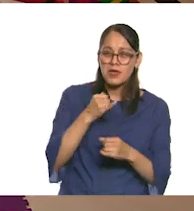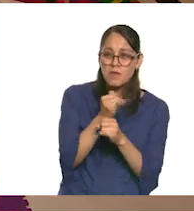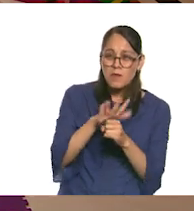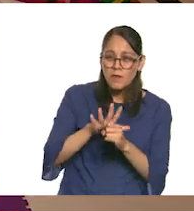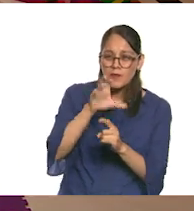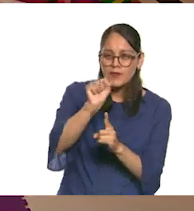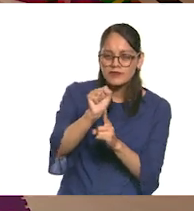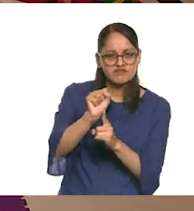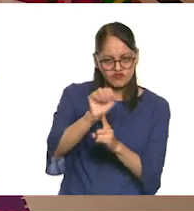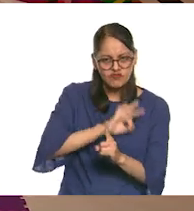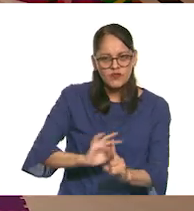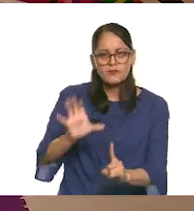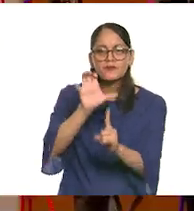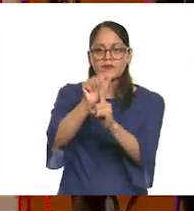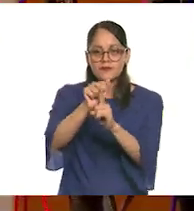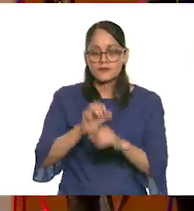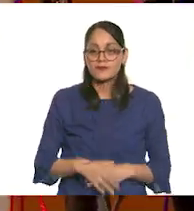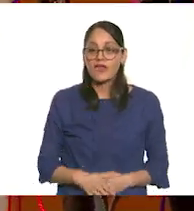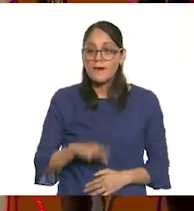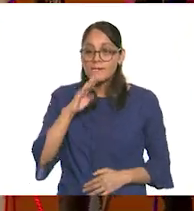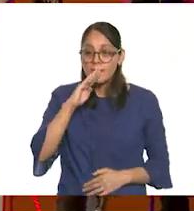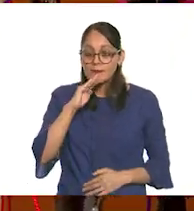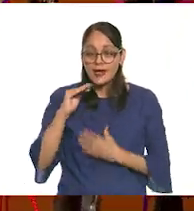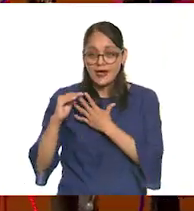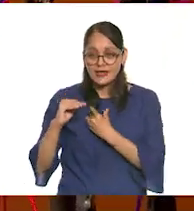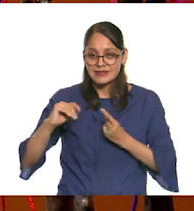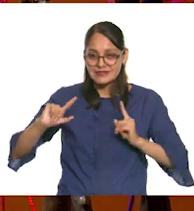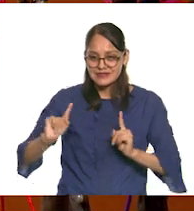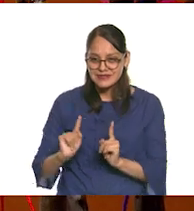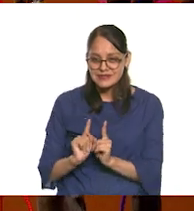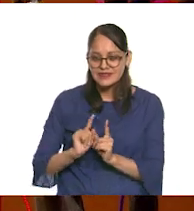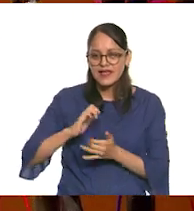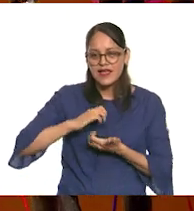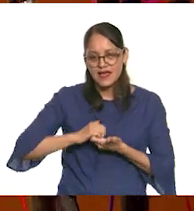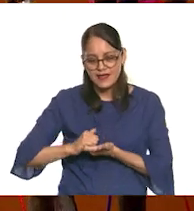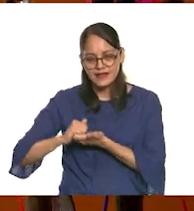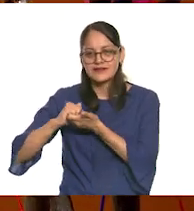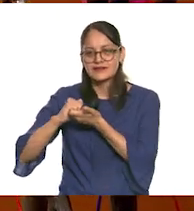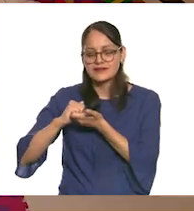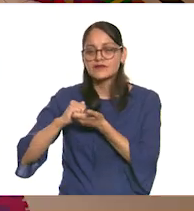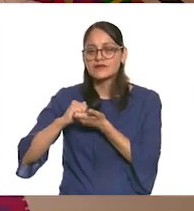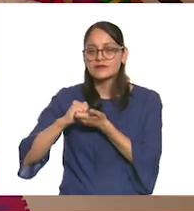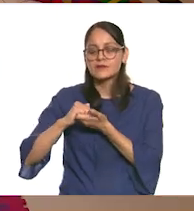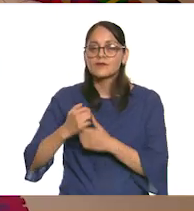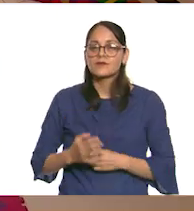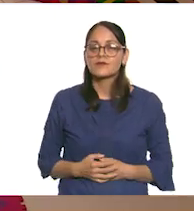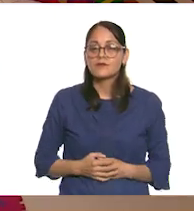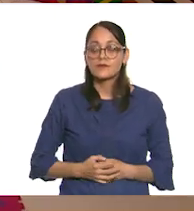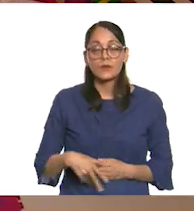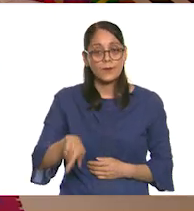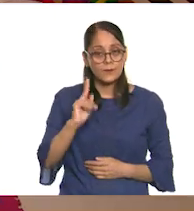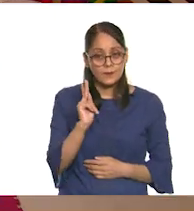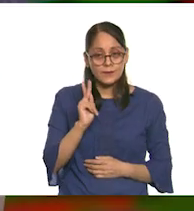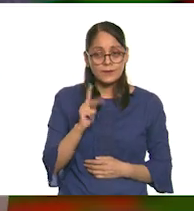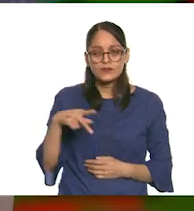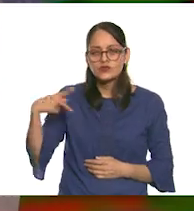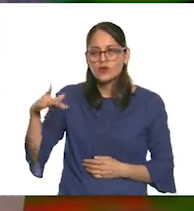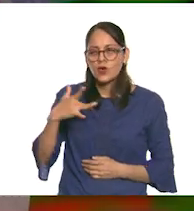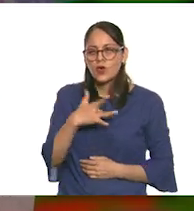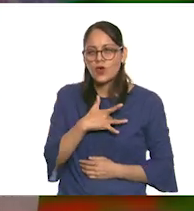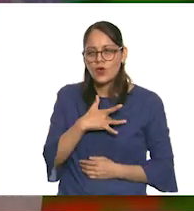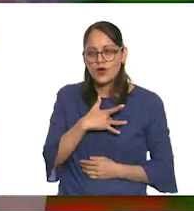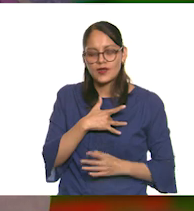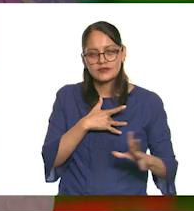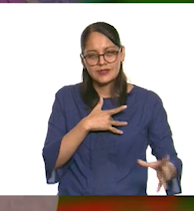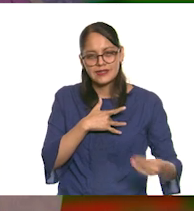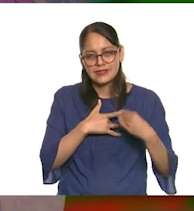madres sostienen las manos de sus hijas e hijos por un momento, pero sus corazones